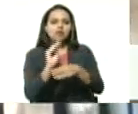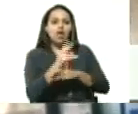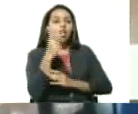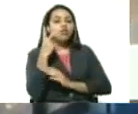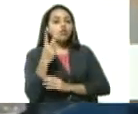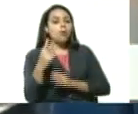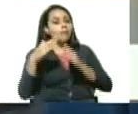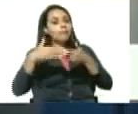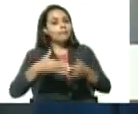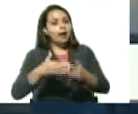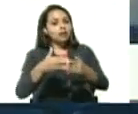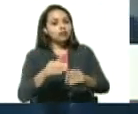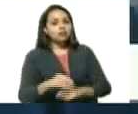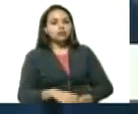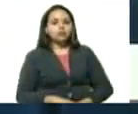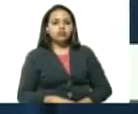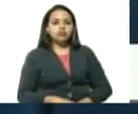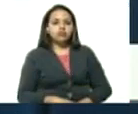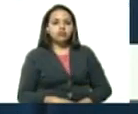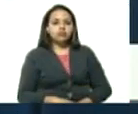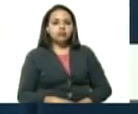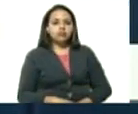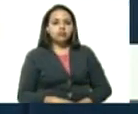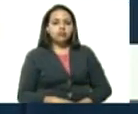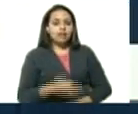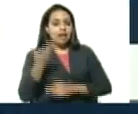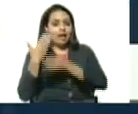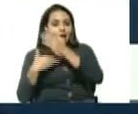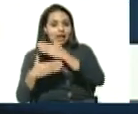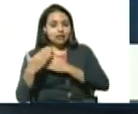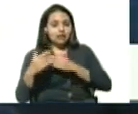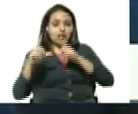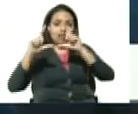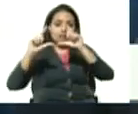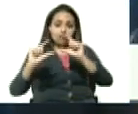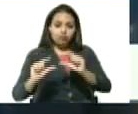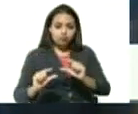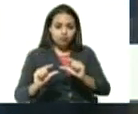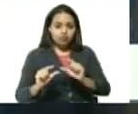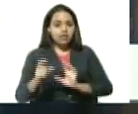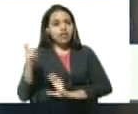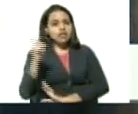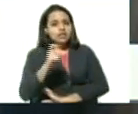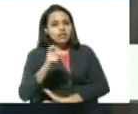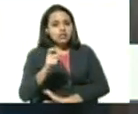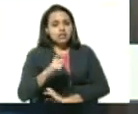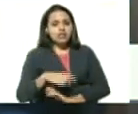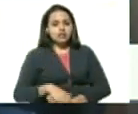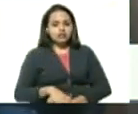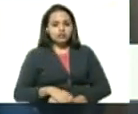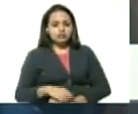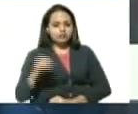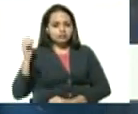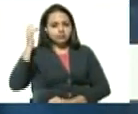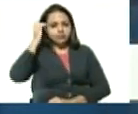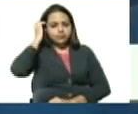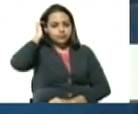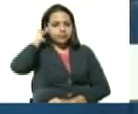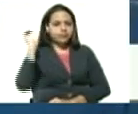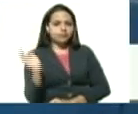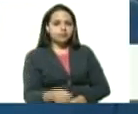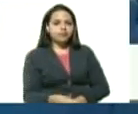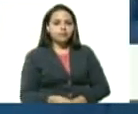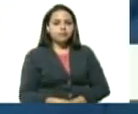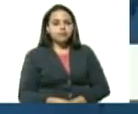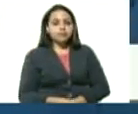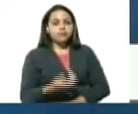dos de sus embarcaciones que es producto de la disminución de la necesidad de traslado de pasajeros hemos aprovechado